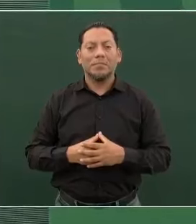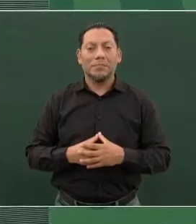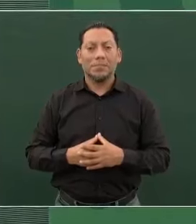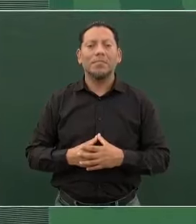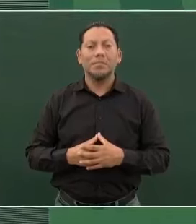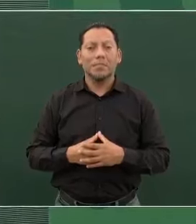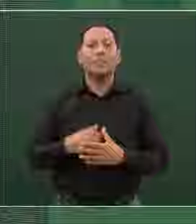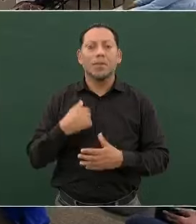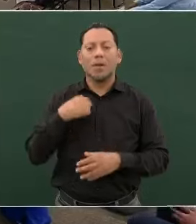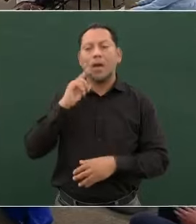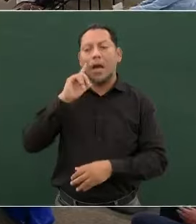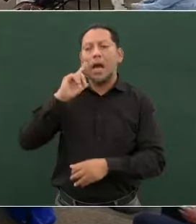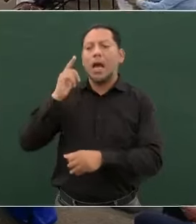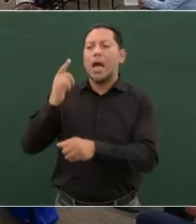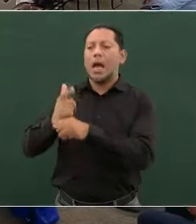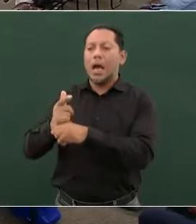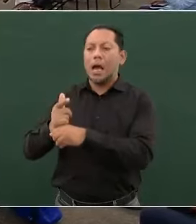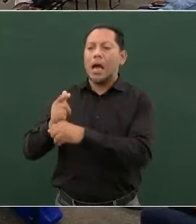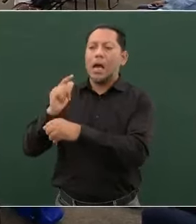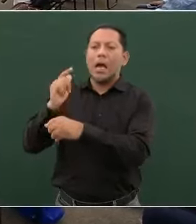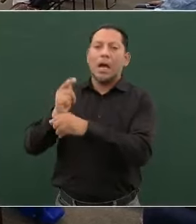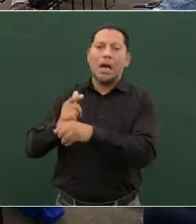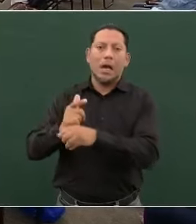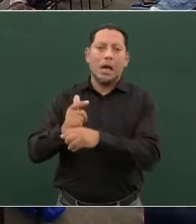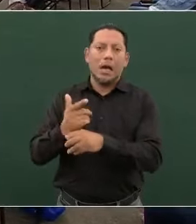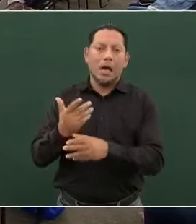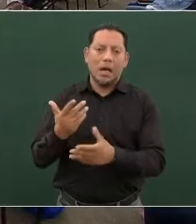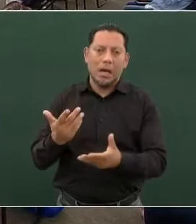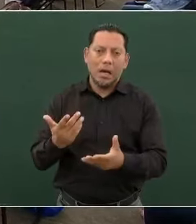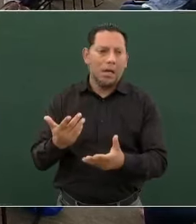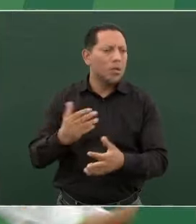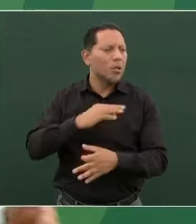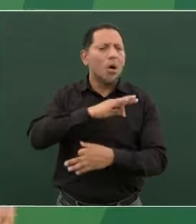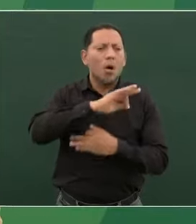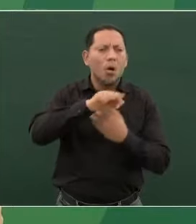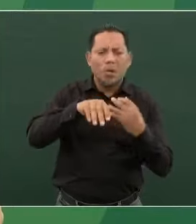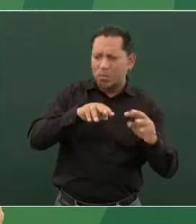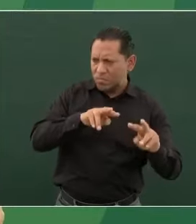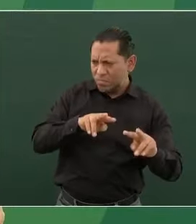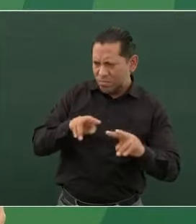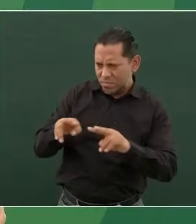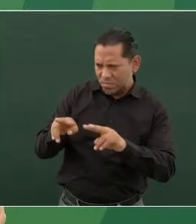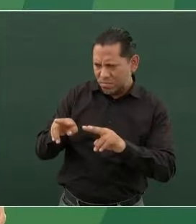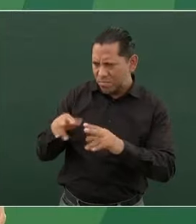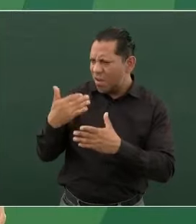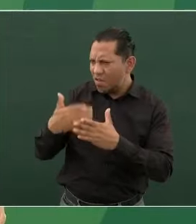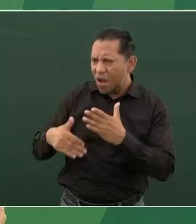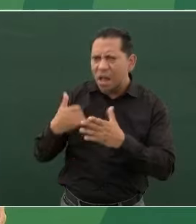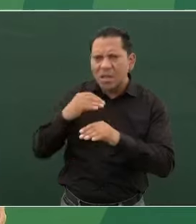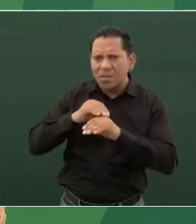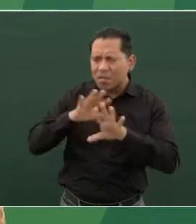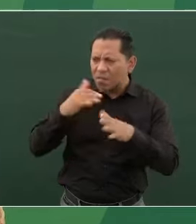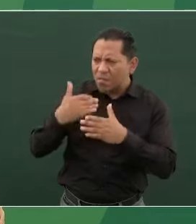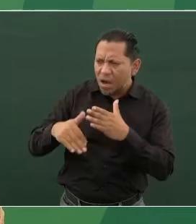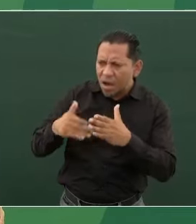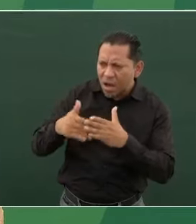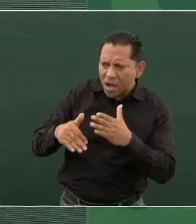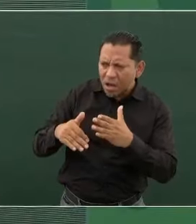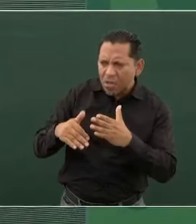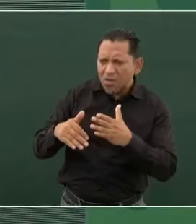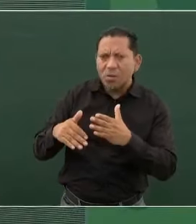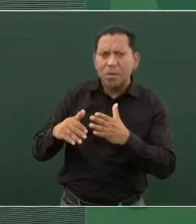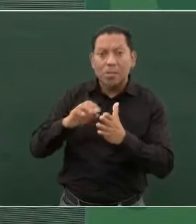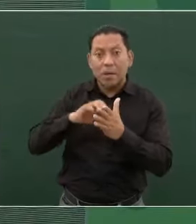Ahí me estoy dando cuenta, todo mundo se da cuenta, lo que no